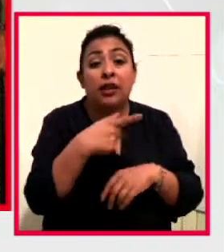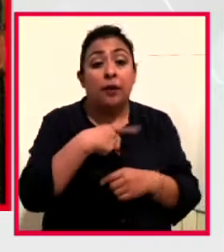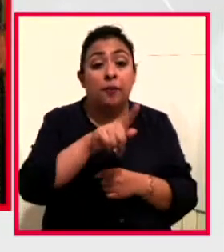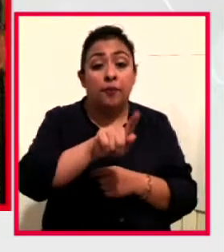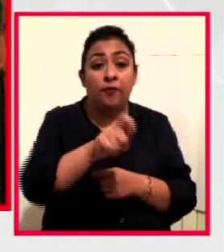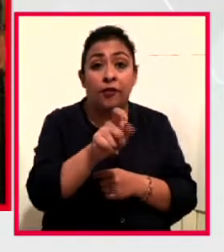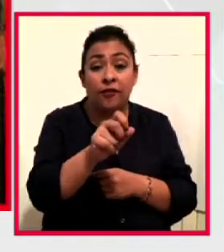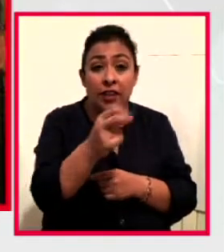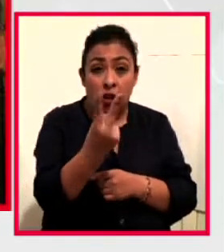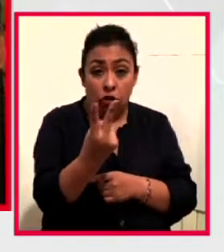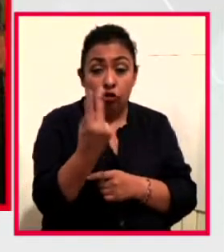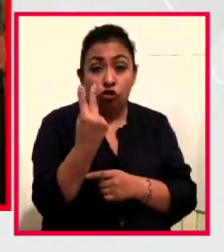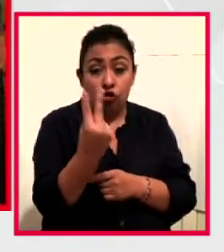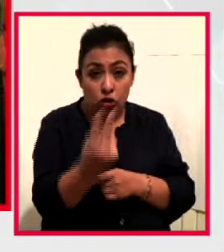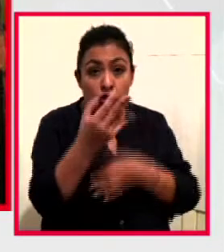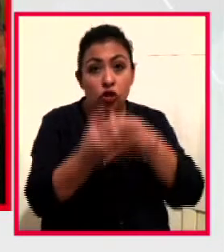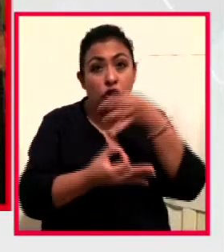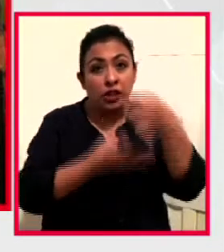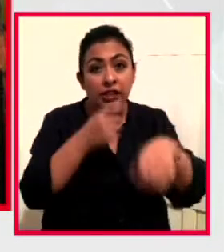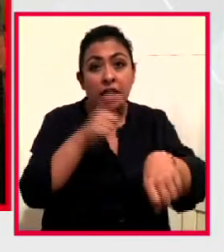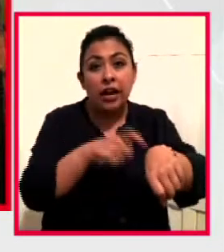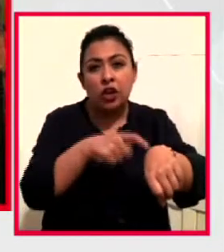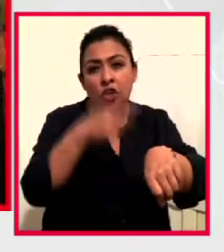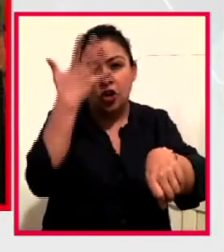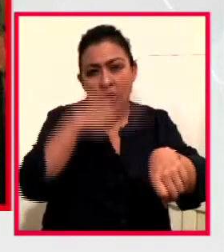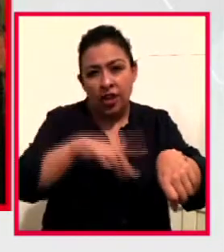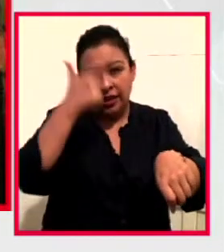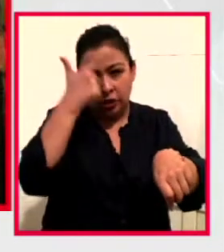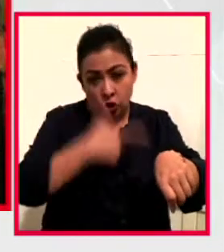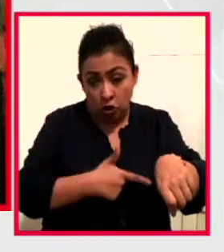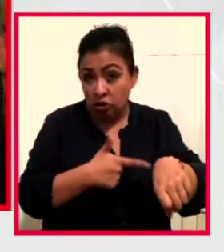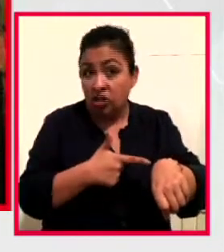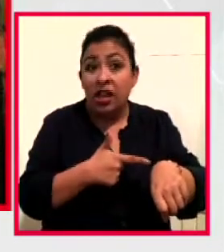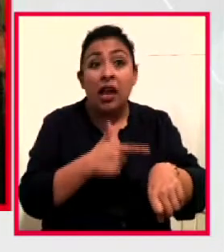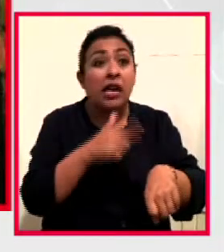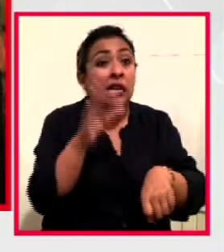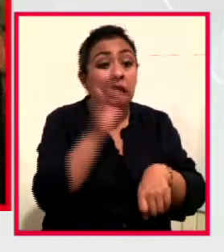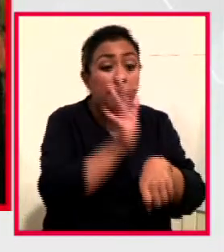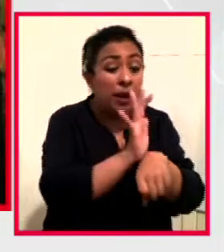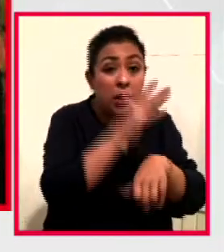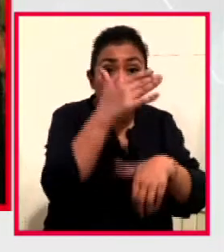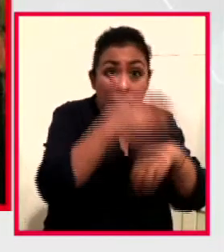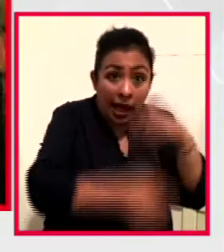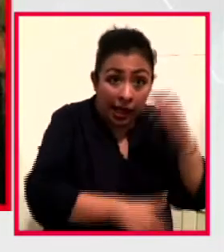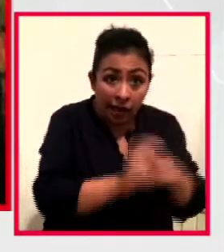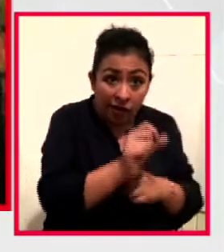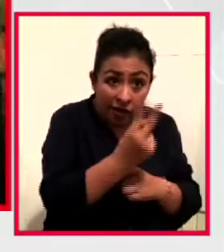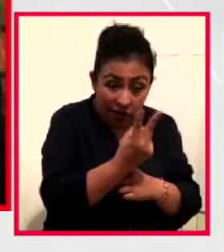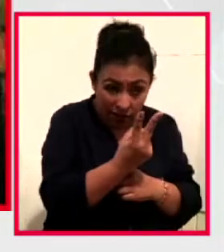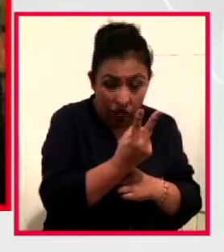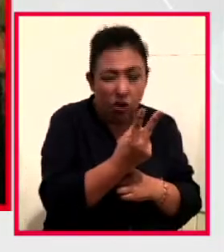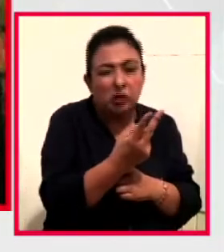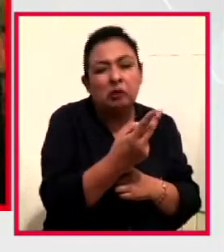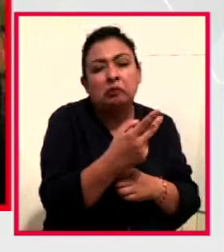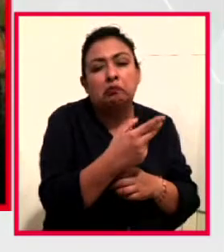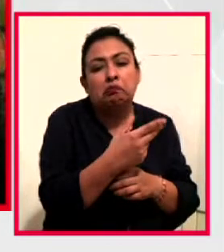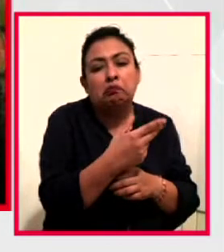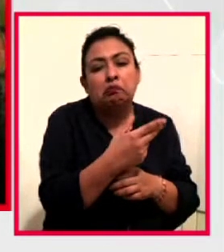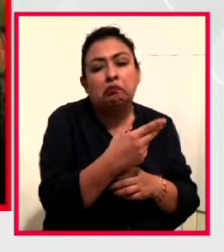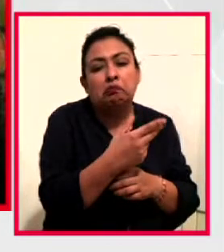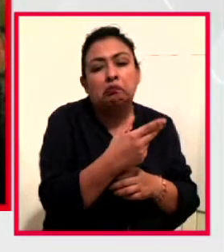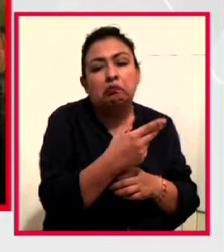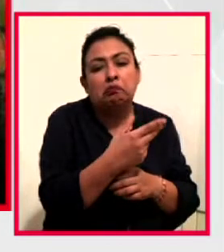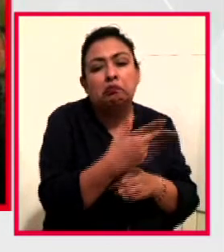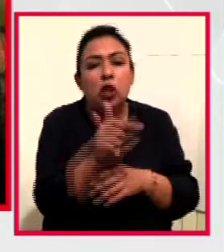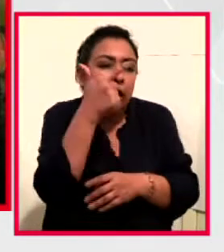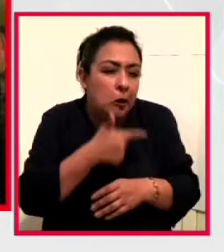este noticiario se retransmite a las 10 de la noche y si no terminando la película estelar del 22, pasadita la medianoche, por ahí de las 12